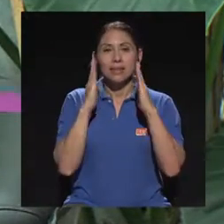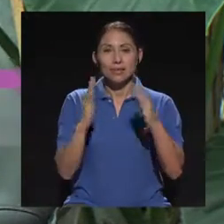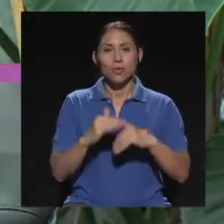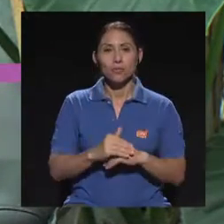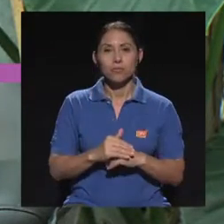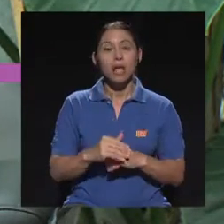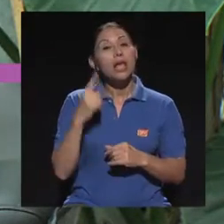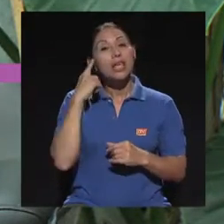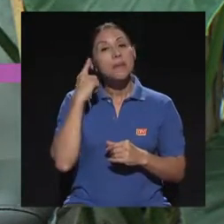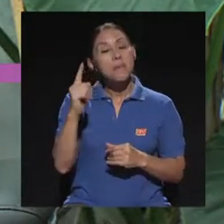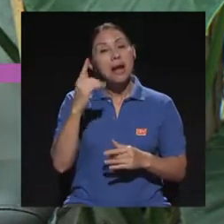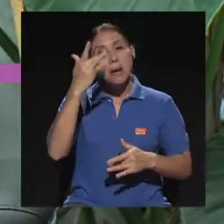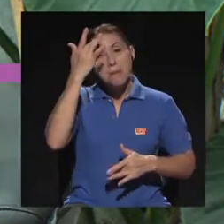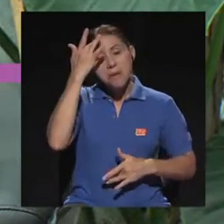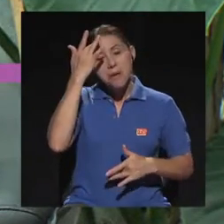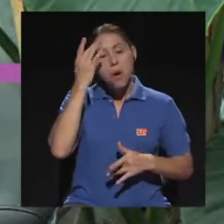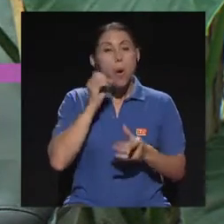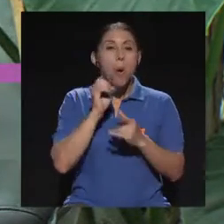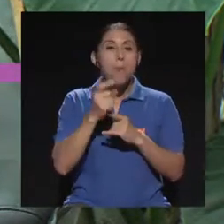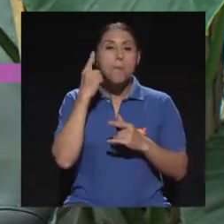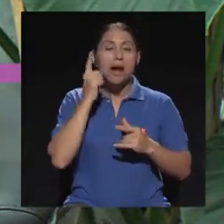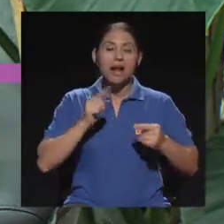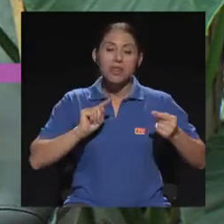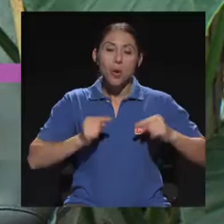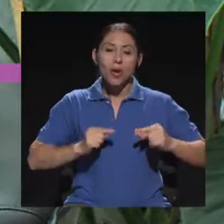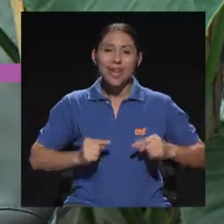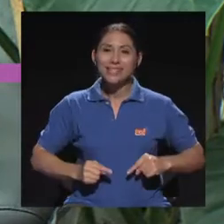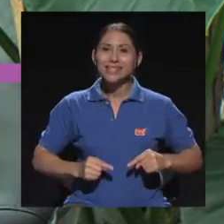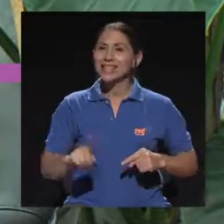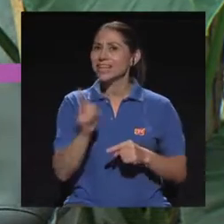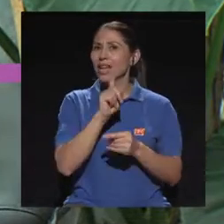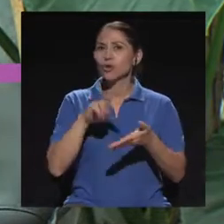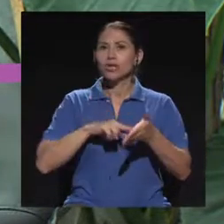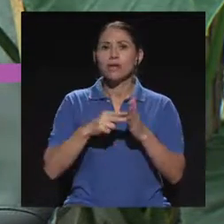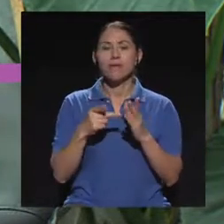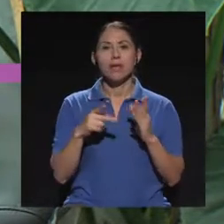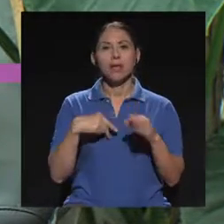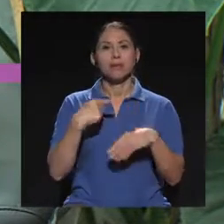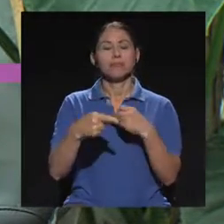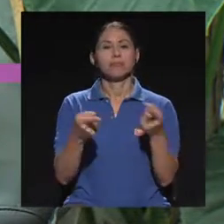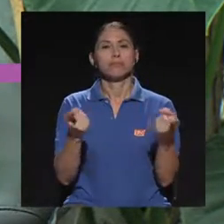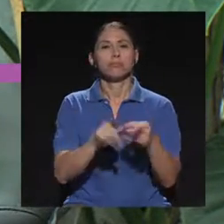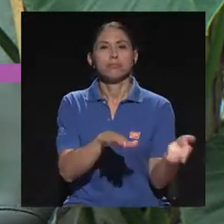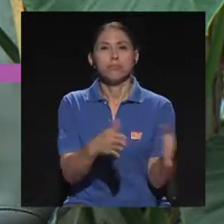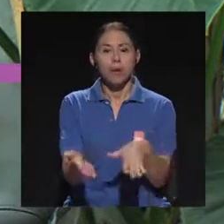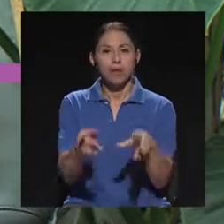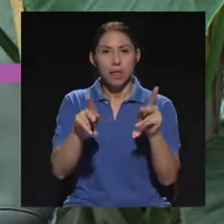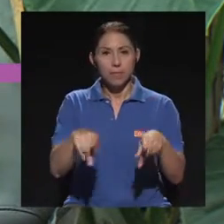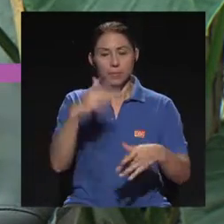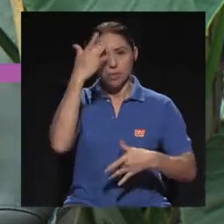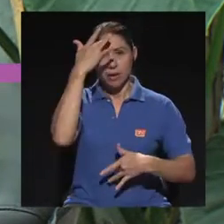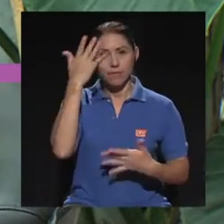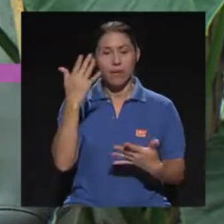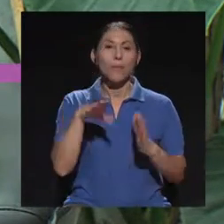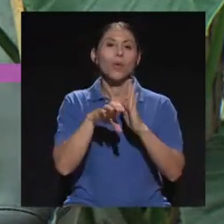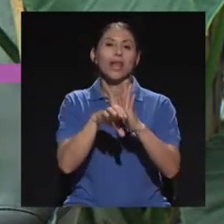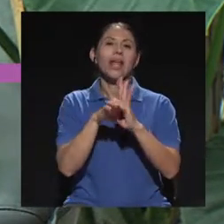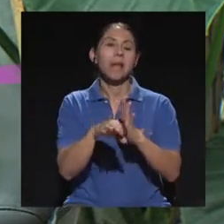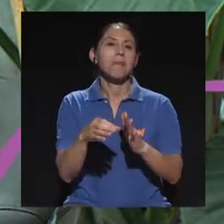y para patologías o dolencias que no comprometan la vida del paciente. Entonces, por ejemplo,